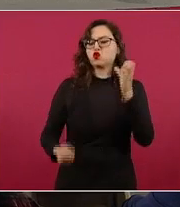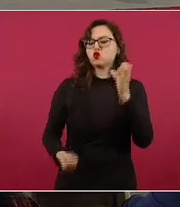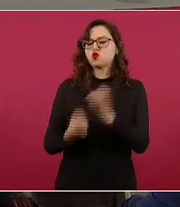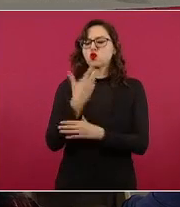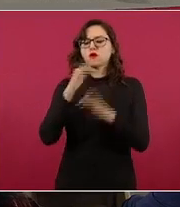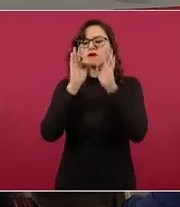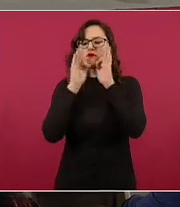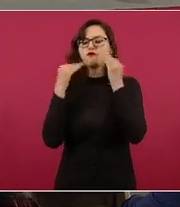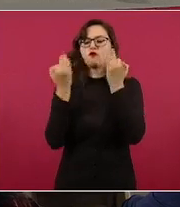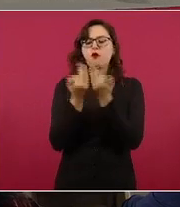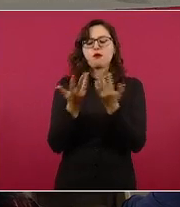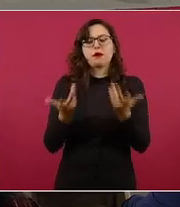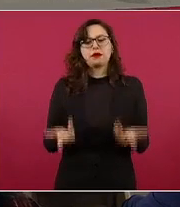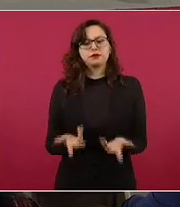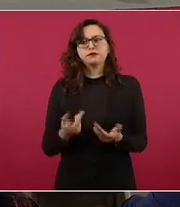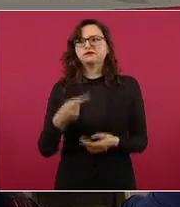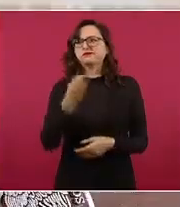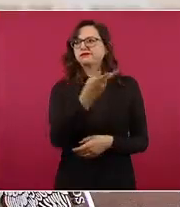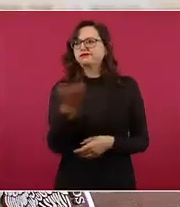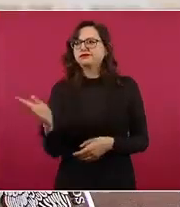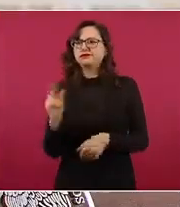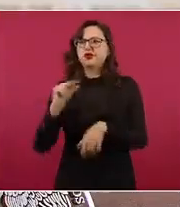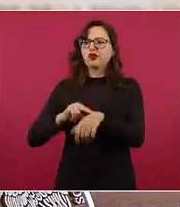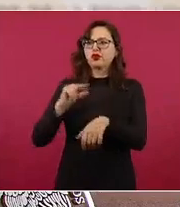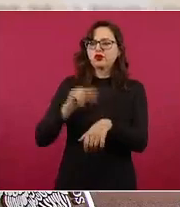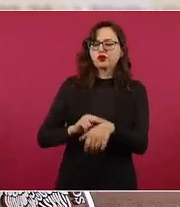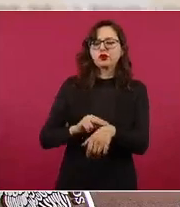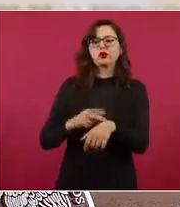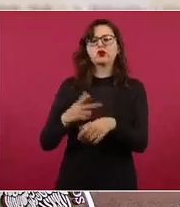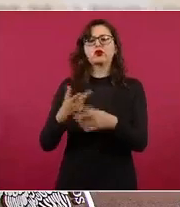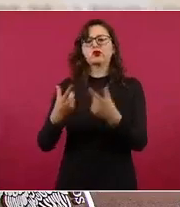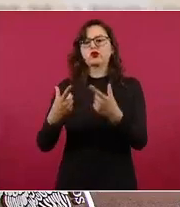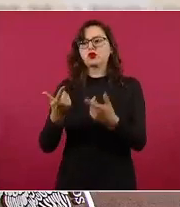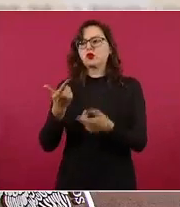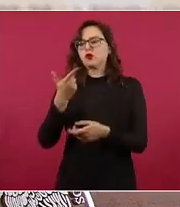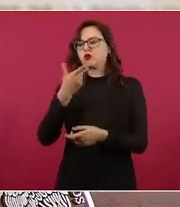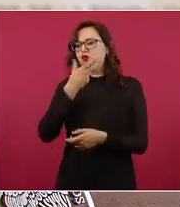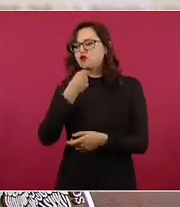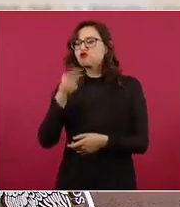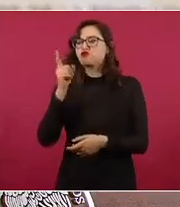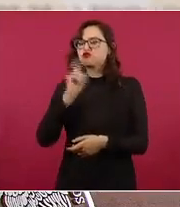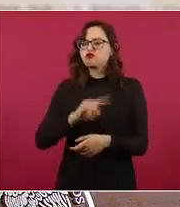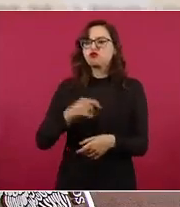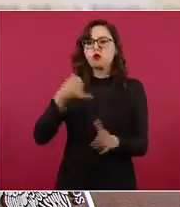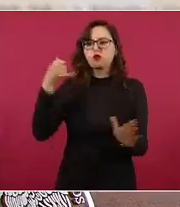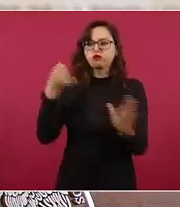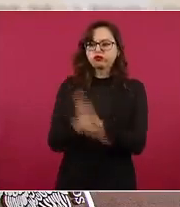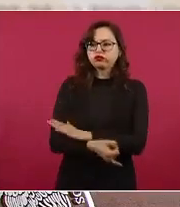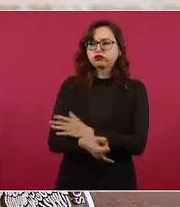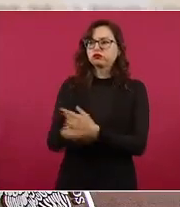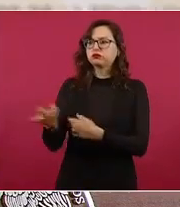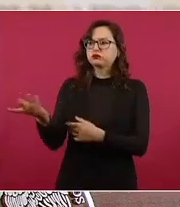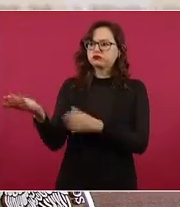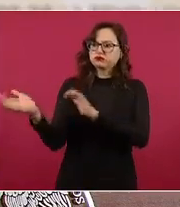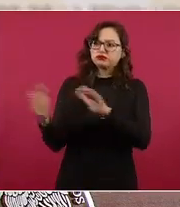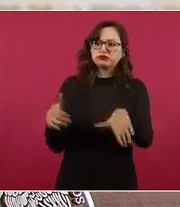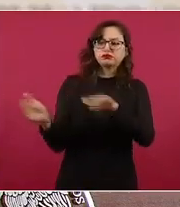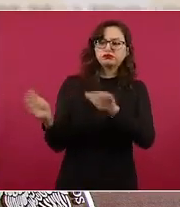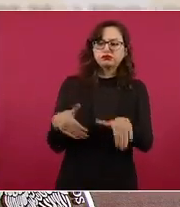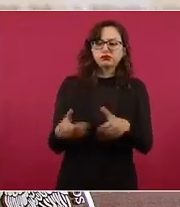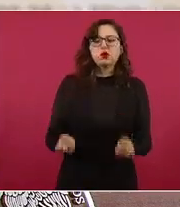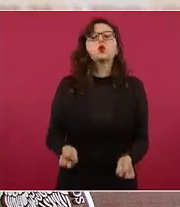Jornada Nacional de Reclutamiento y Contratación de Médicos y Médicas Especialistas, y así también hablaremos